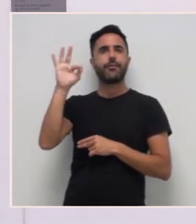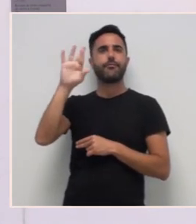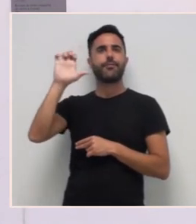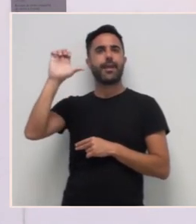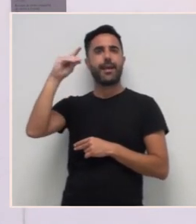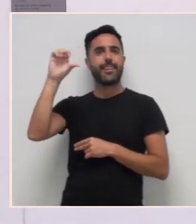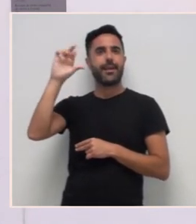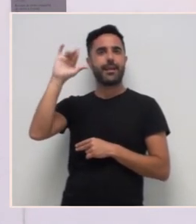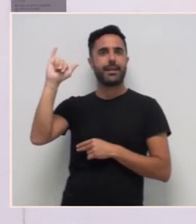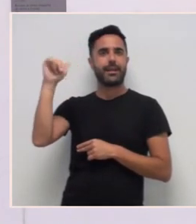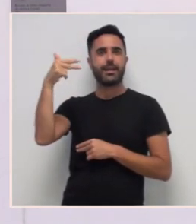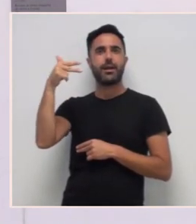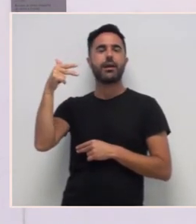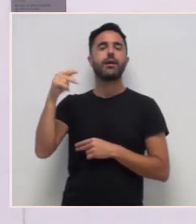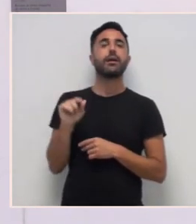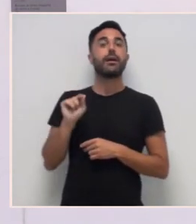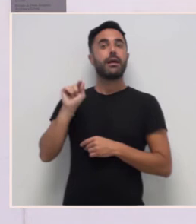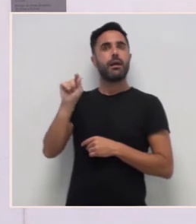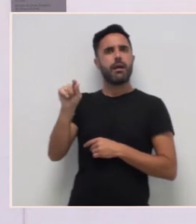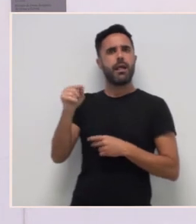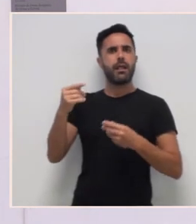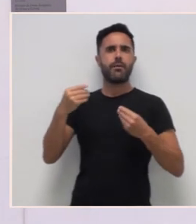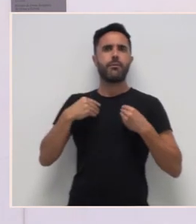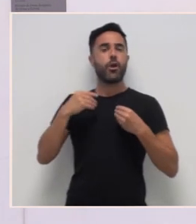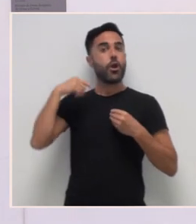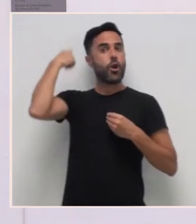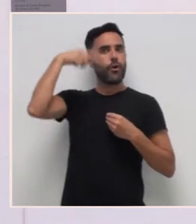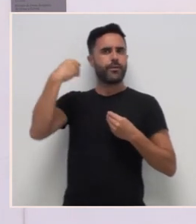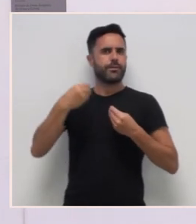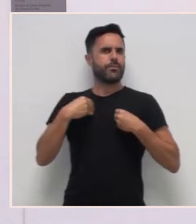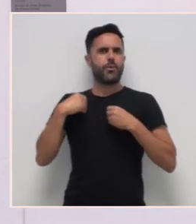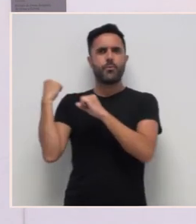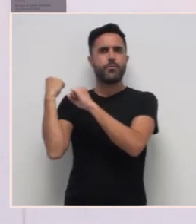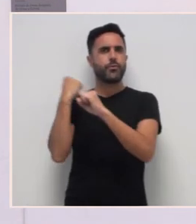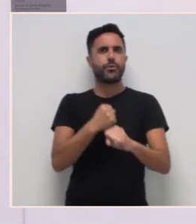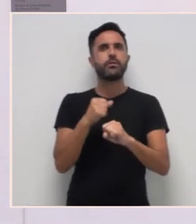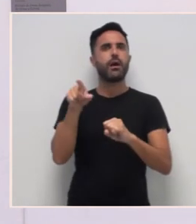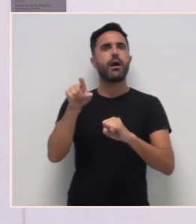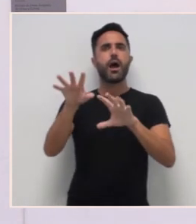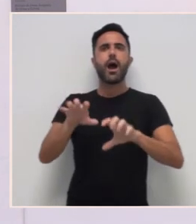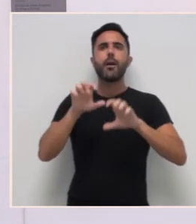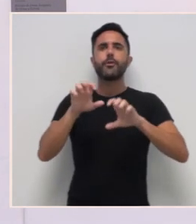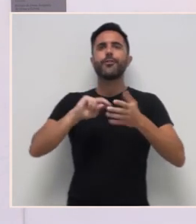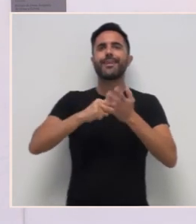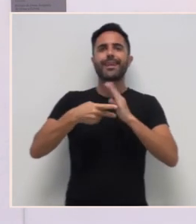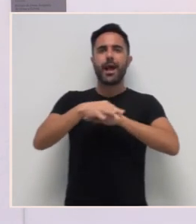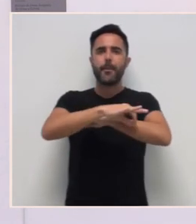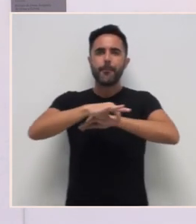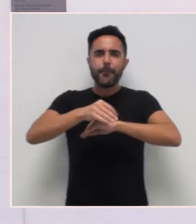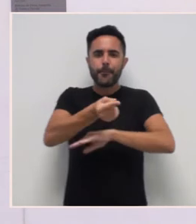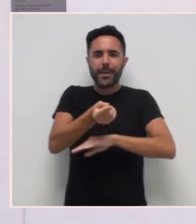Londres moitos anos e ali adquiriu a técnica do patronase e do